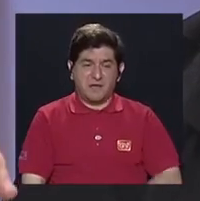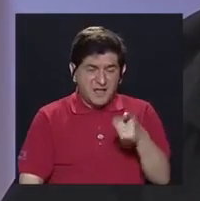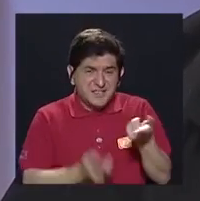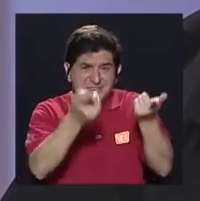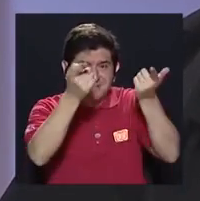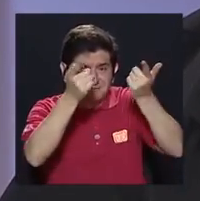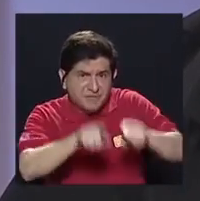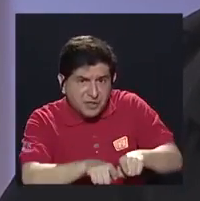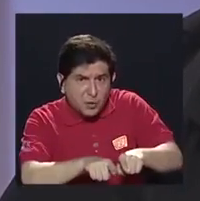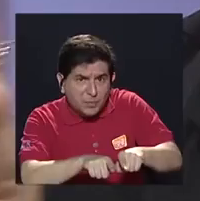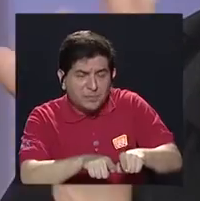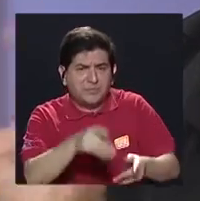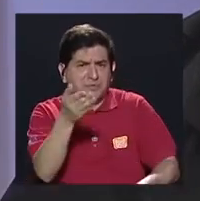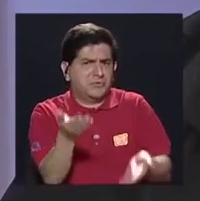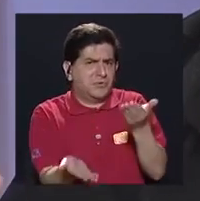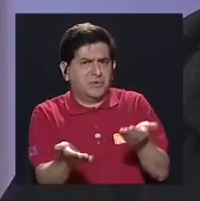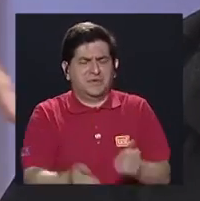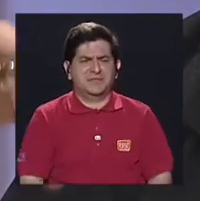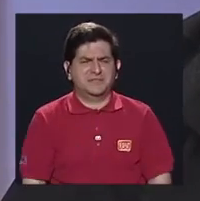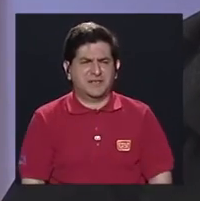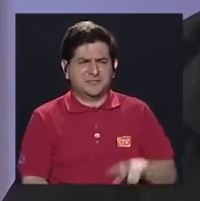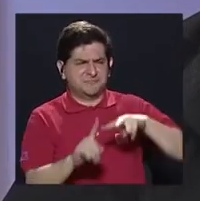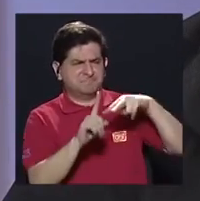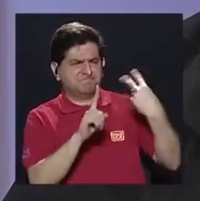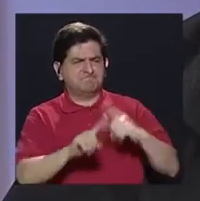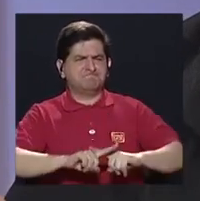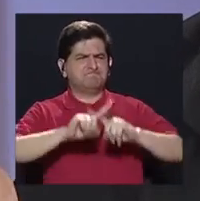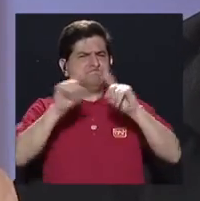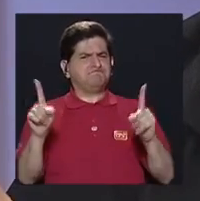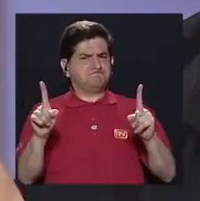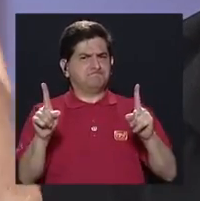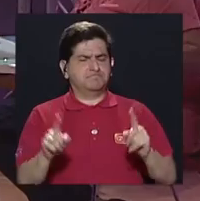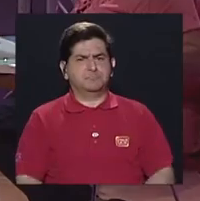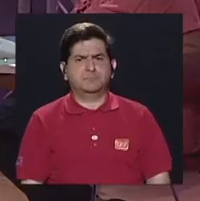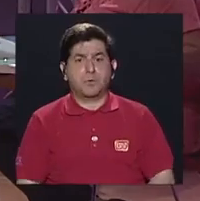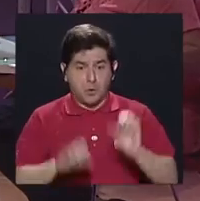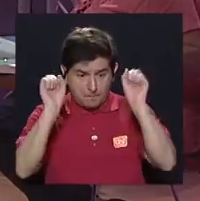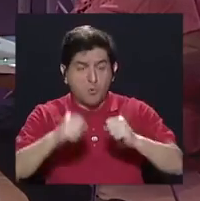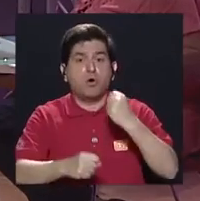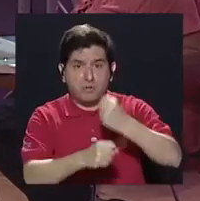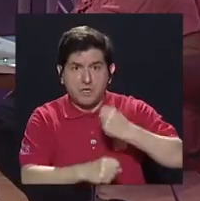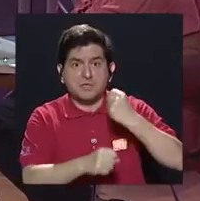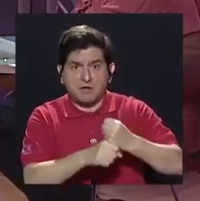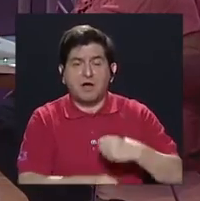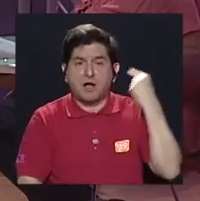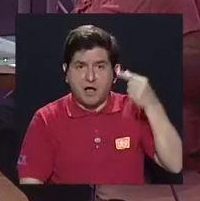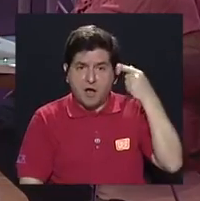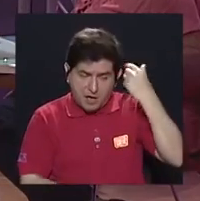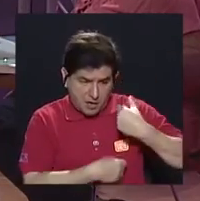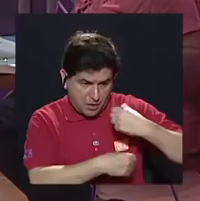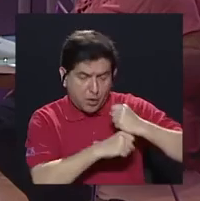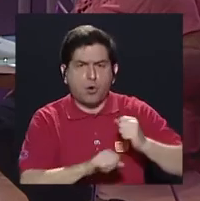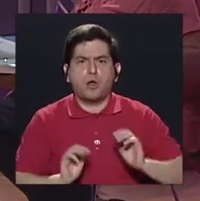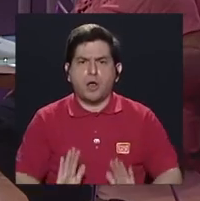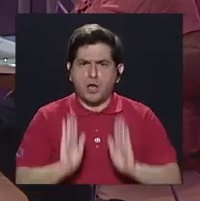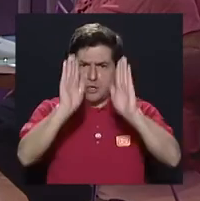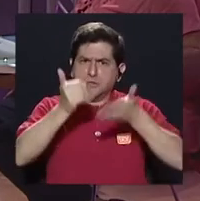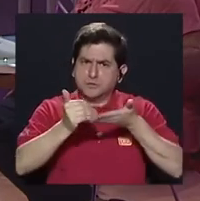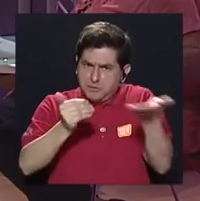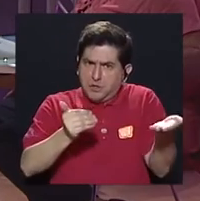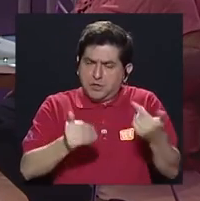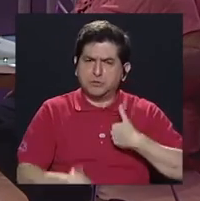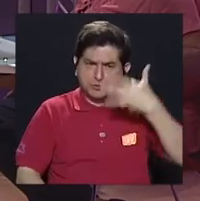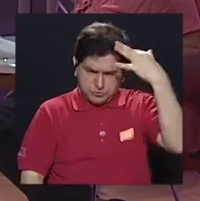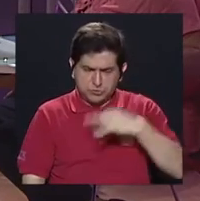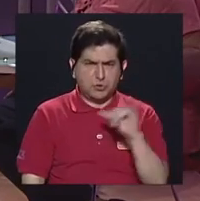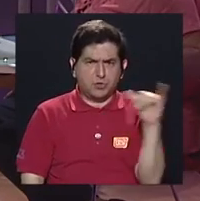fenómeno de toda esa perspectiva diferente de lo que se puede hacer desde un gobierno local, que son cosas maravillosas, creo